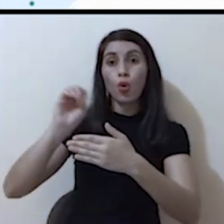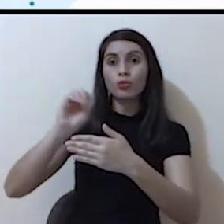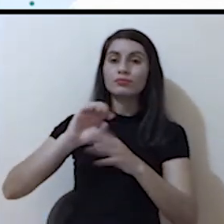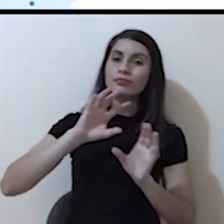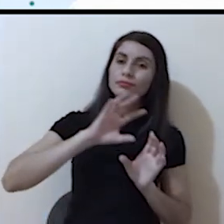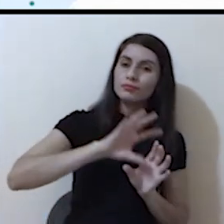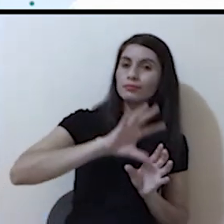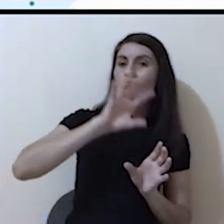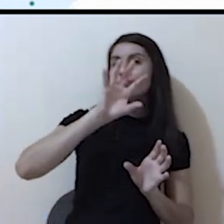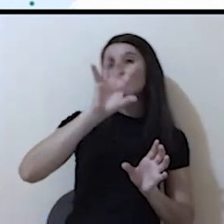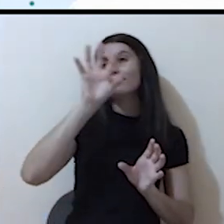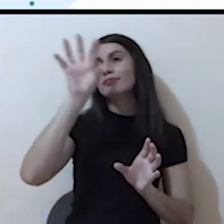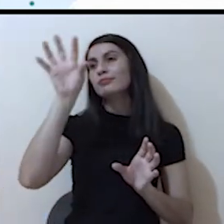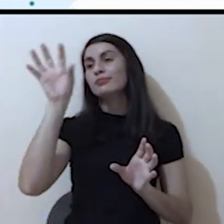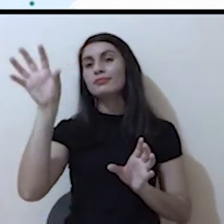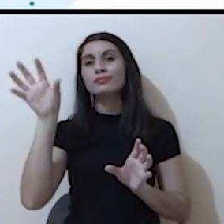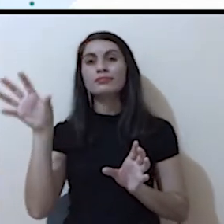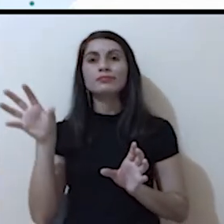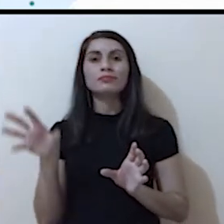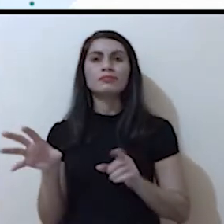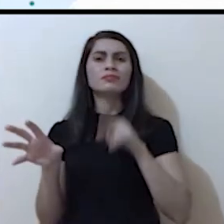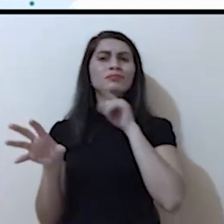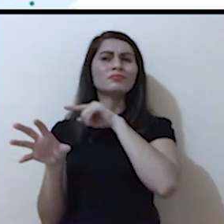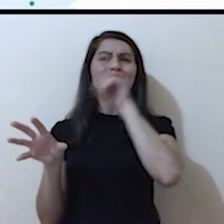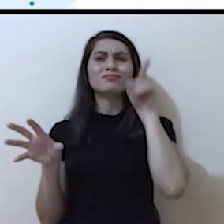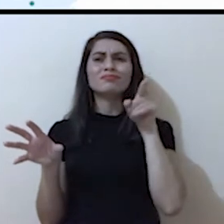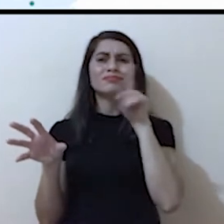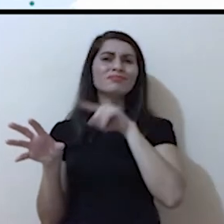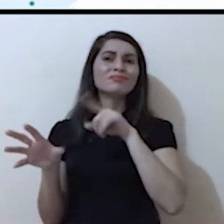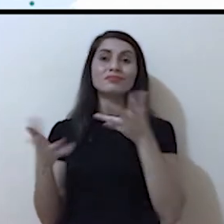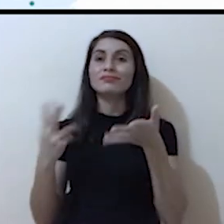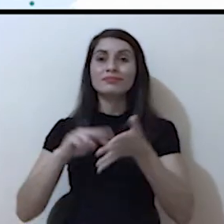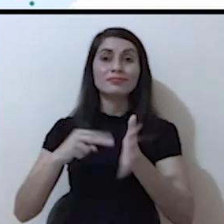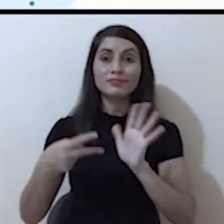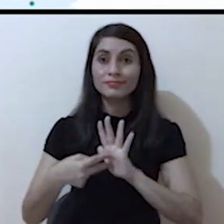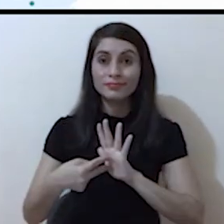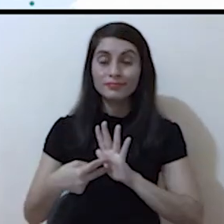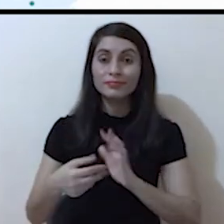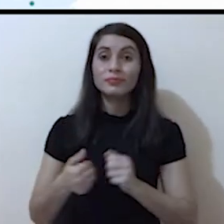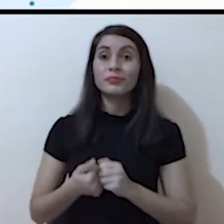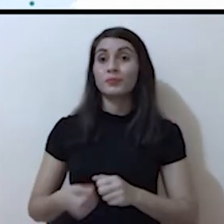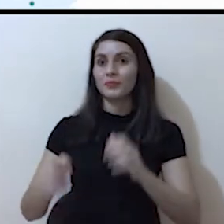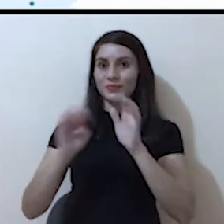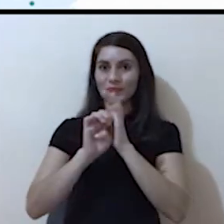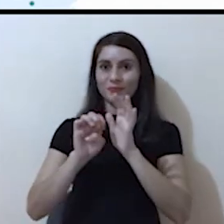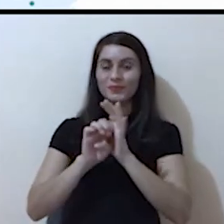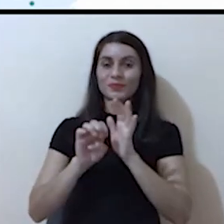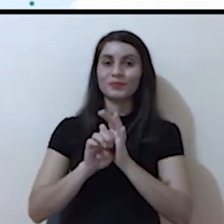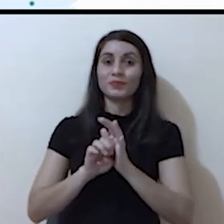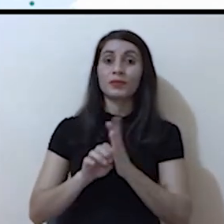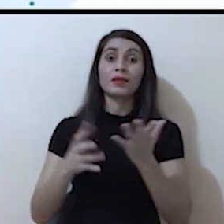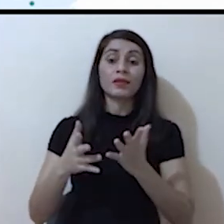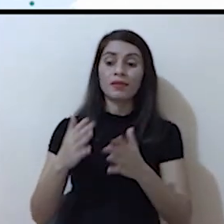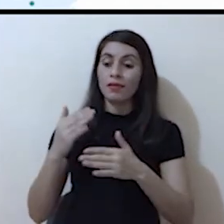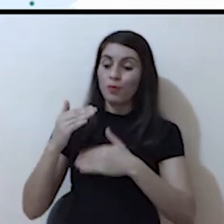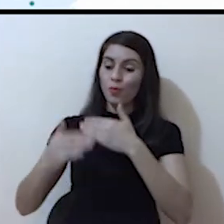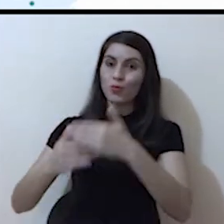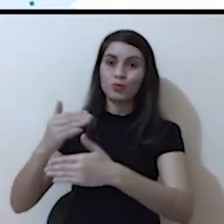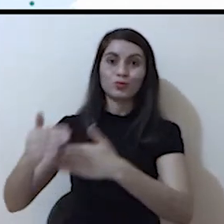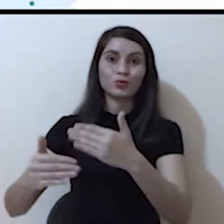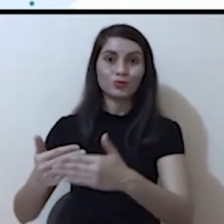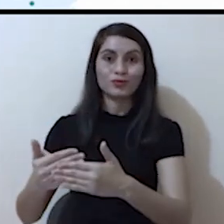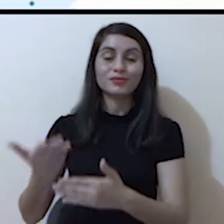del agua. ¿A qué se refieren por ciclo, mamá? Se refieren a que el agua pasa por